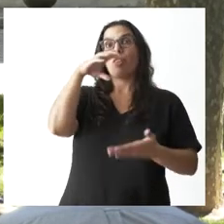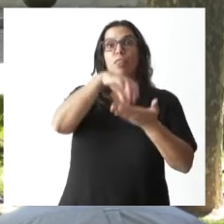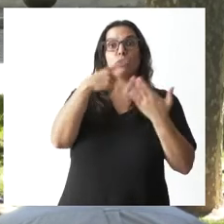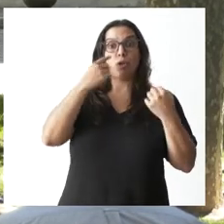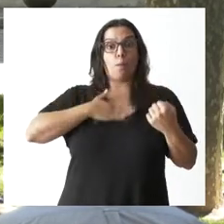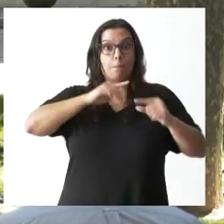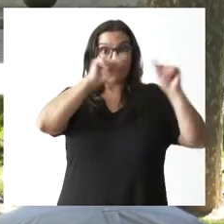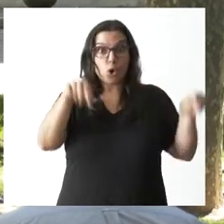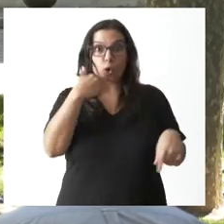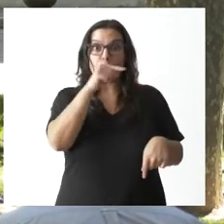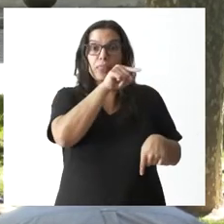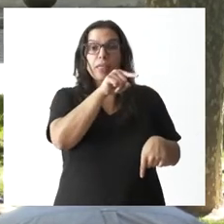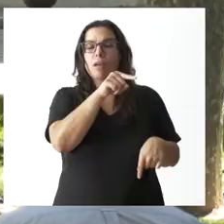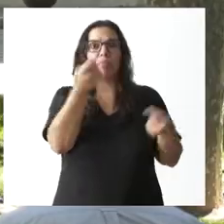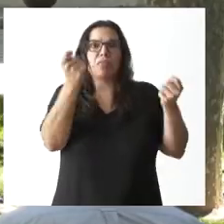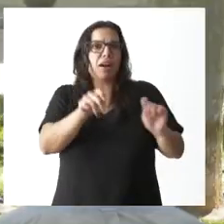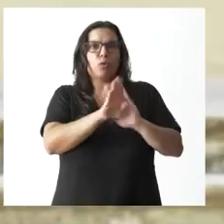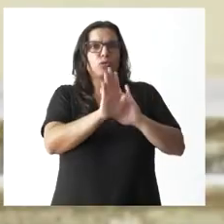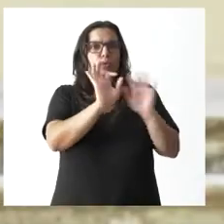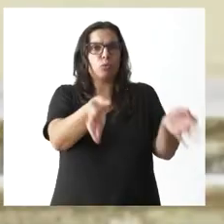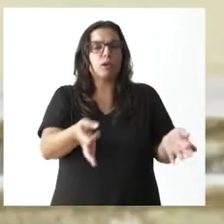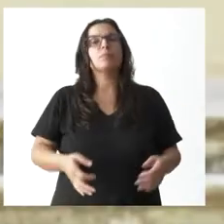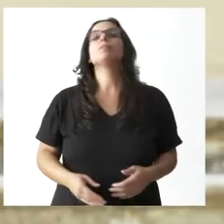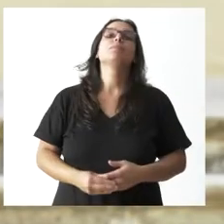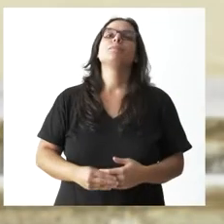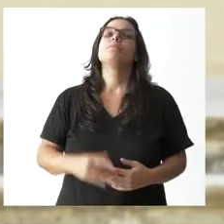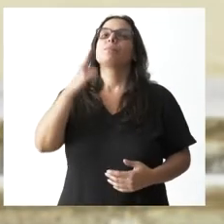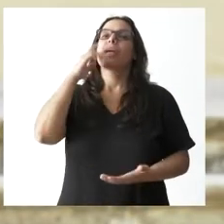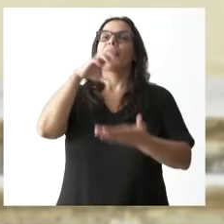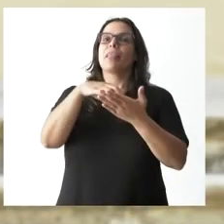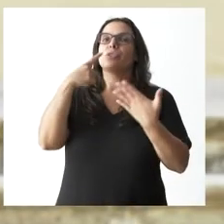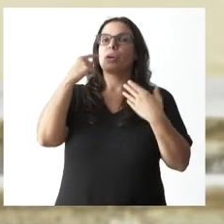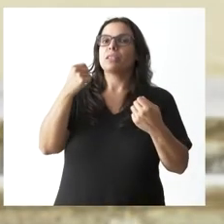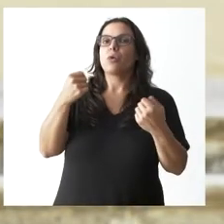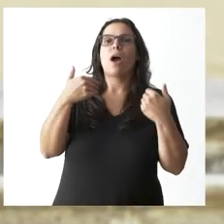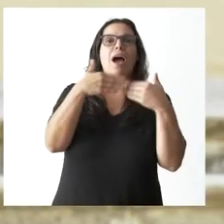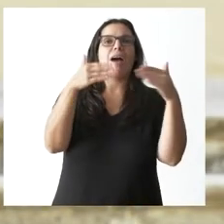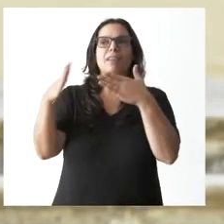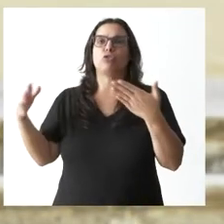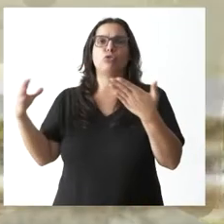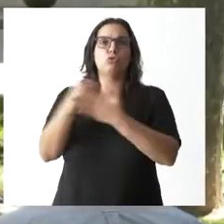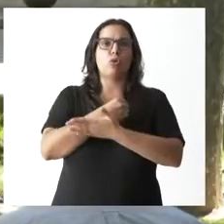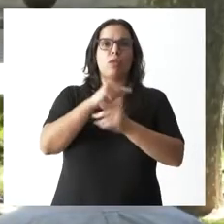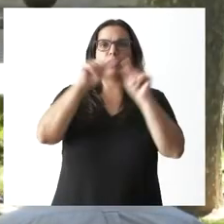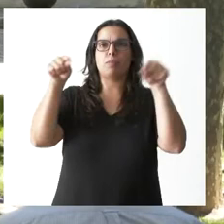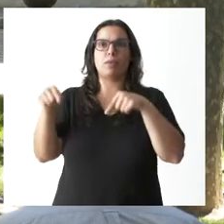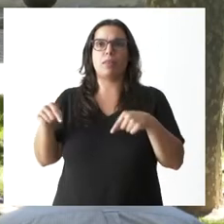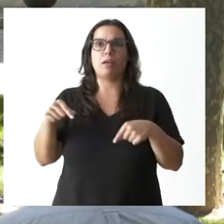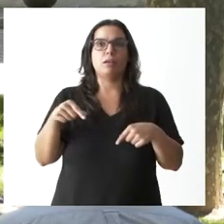provincia, siguen cerrados. Bueno, los centros de salud están abiertos en todas las provincias. Pero no se atiende.